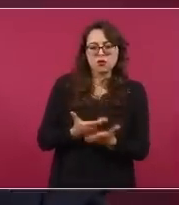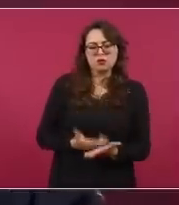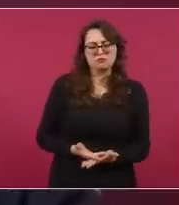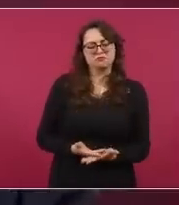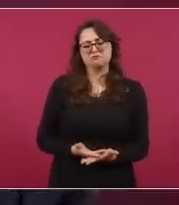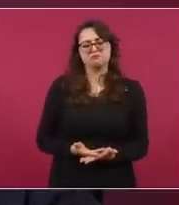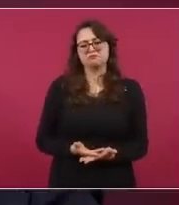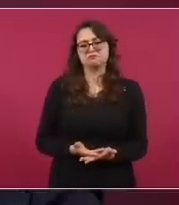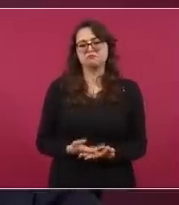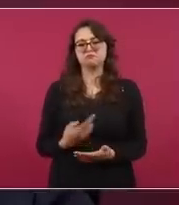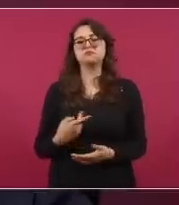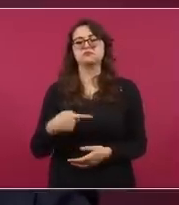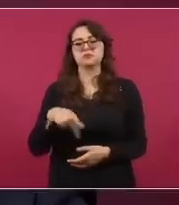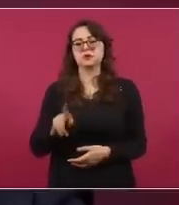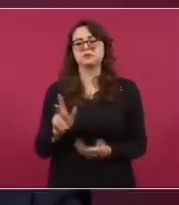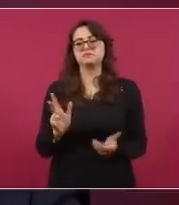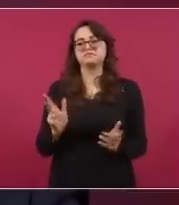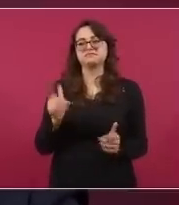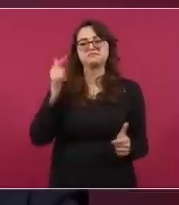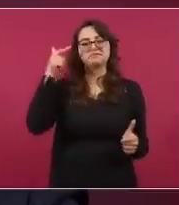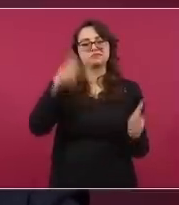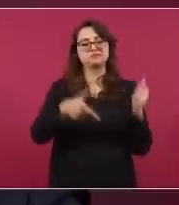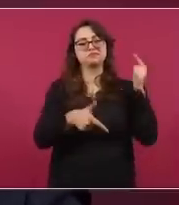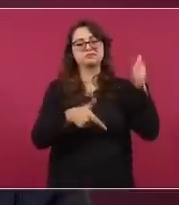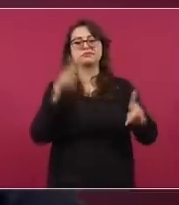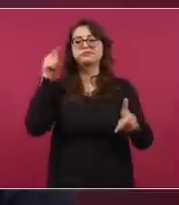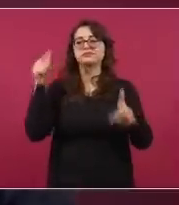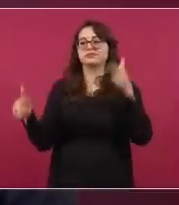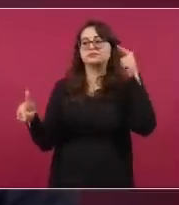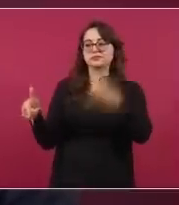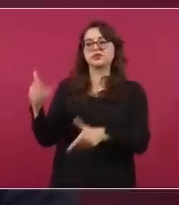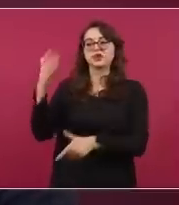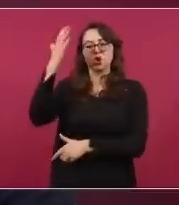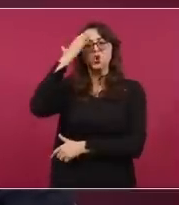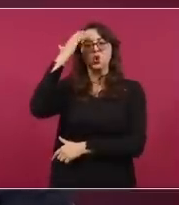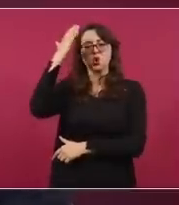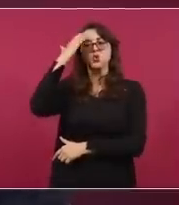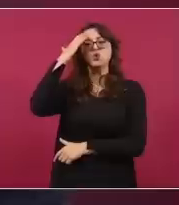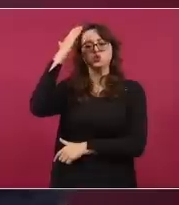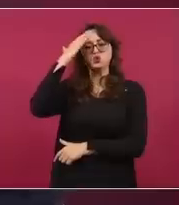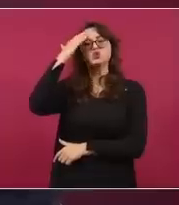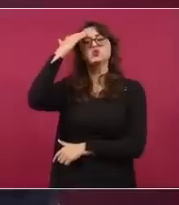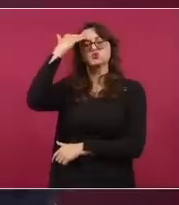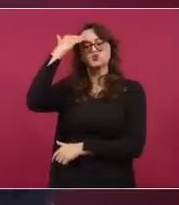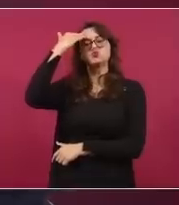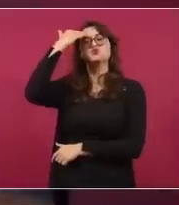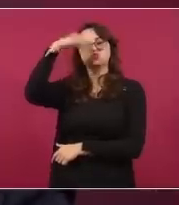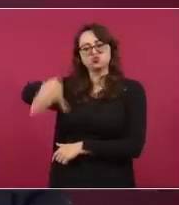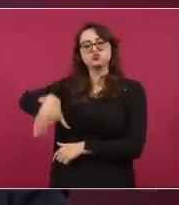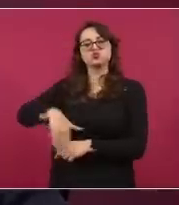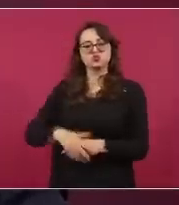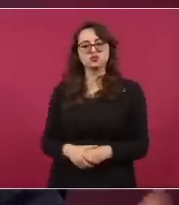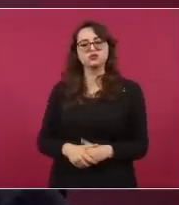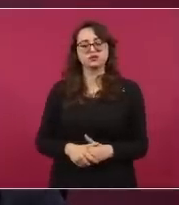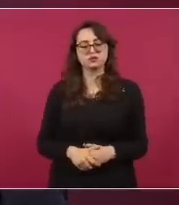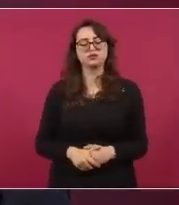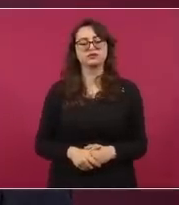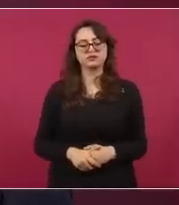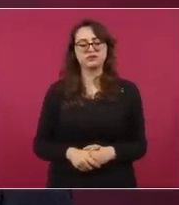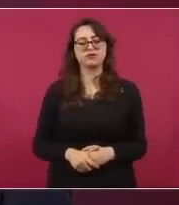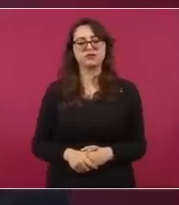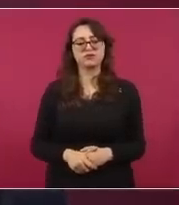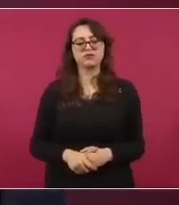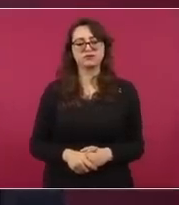muy inteligentes